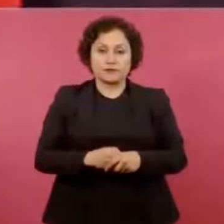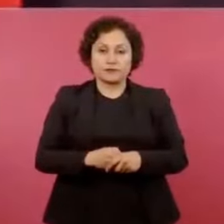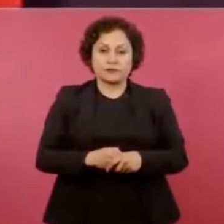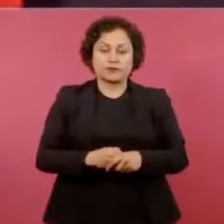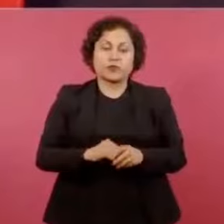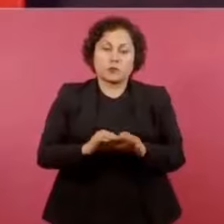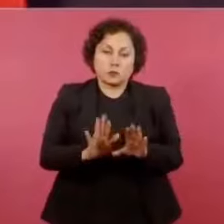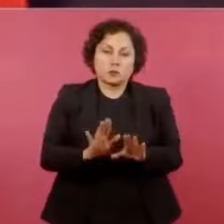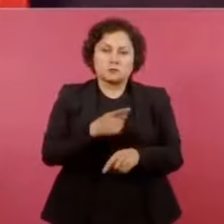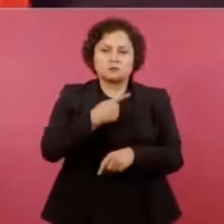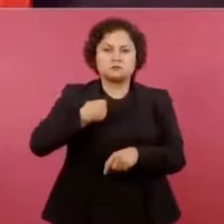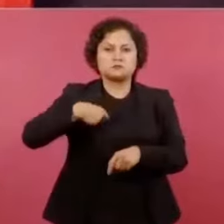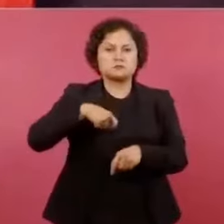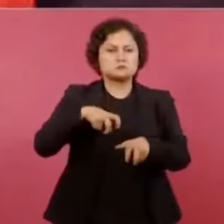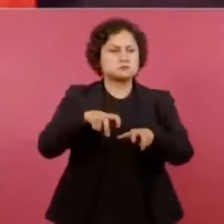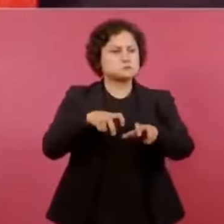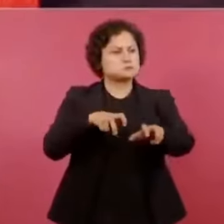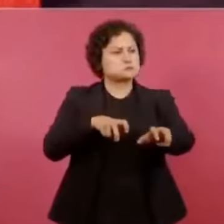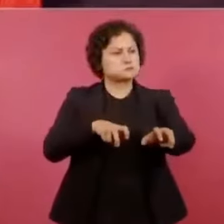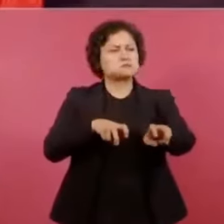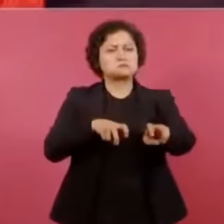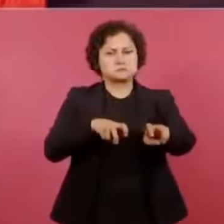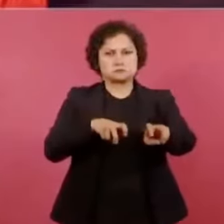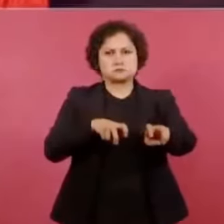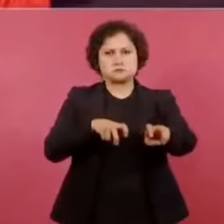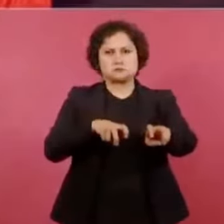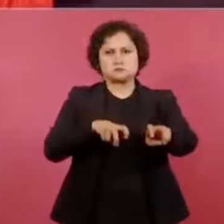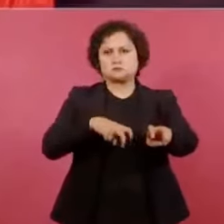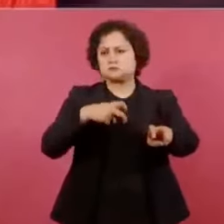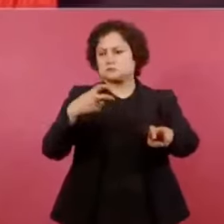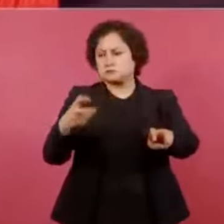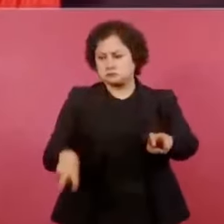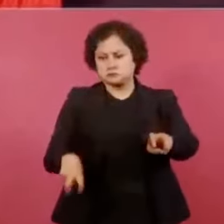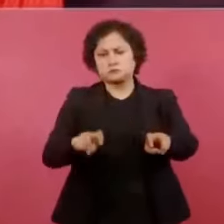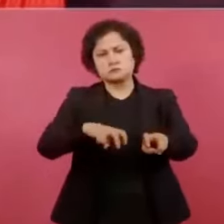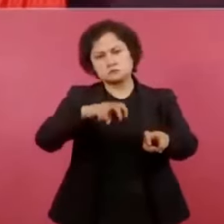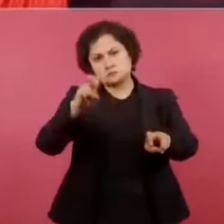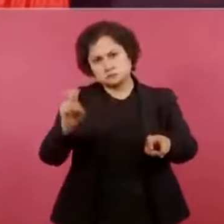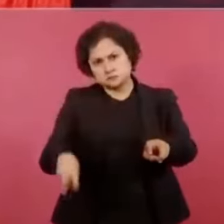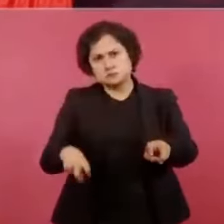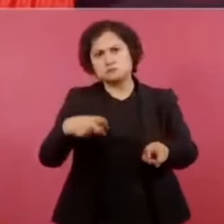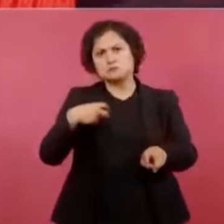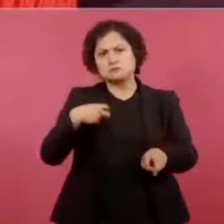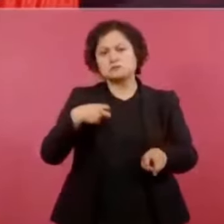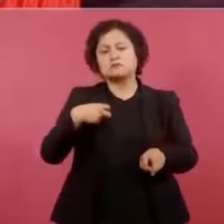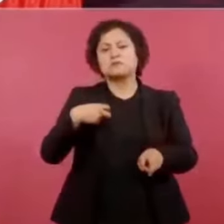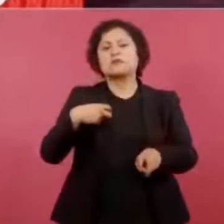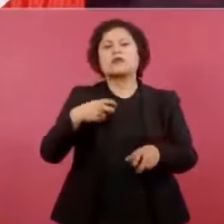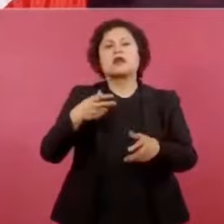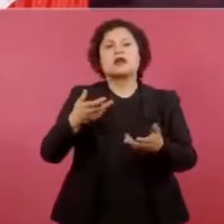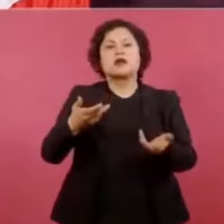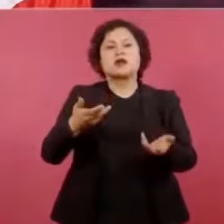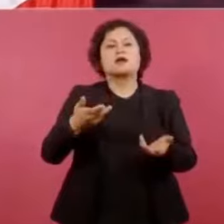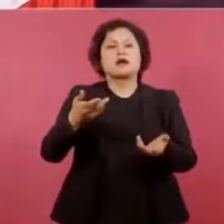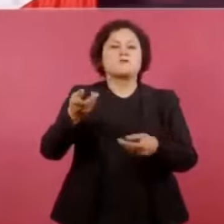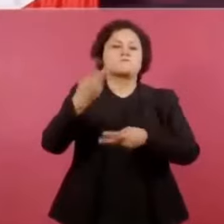a bajar y ya cuando iba bajando el avión volvió a subirlo